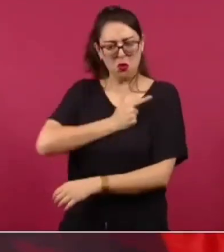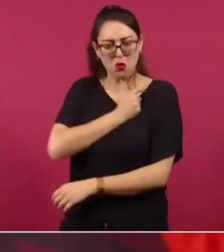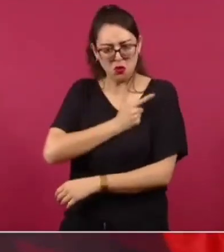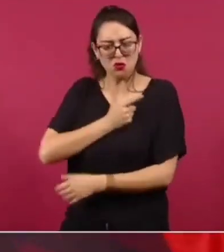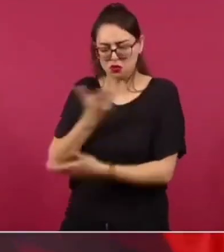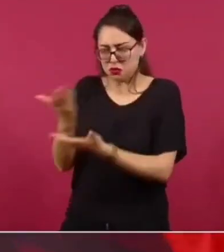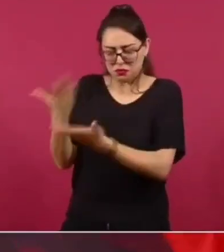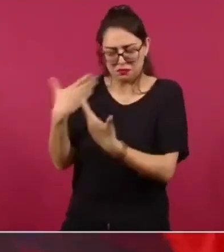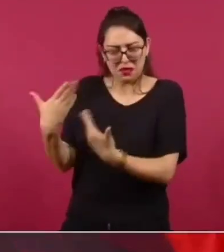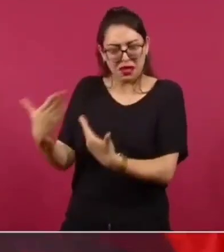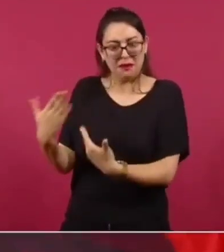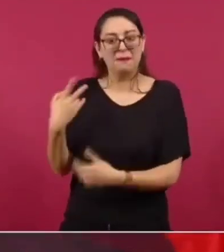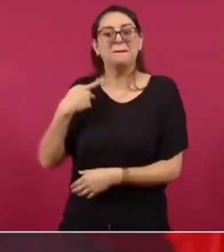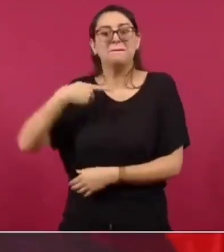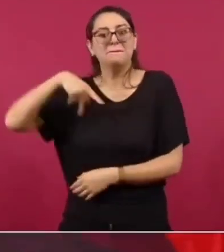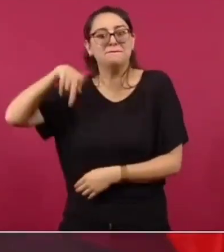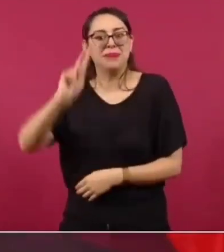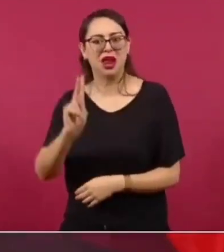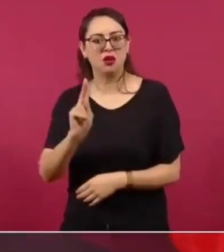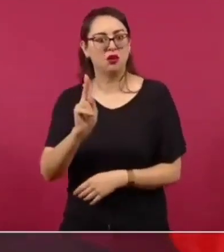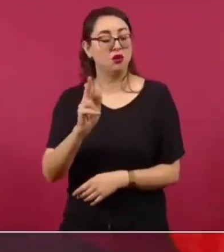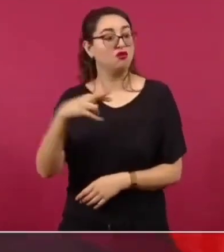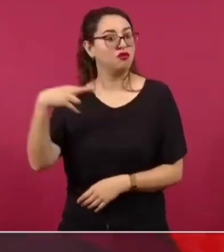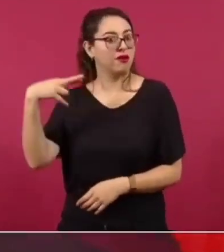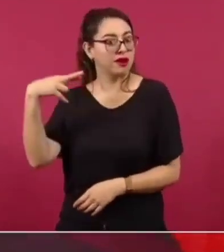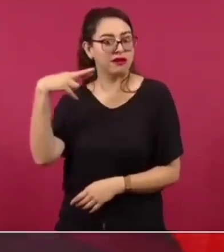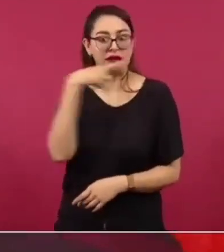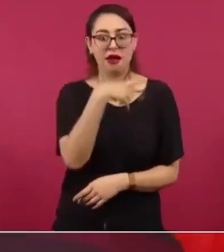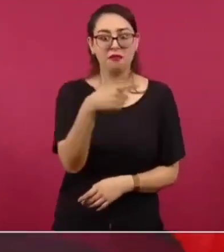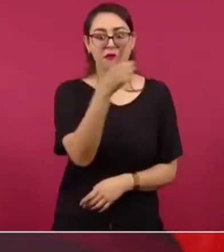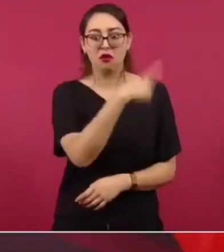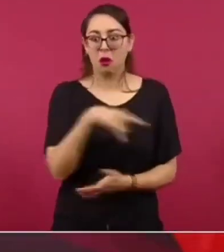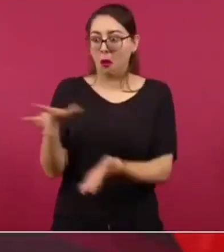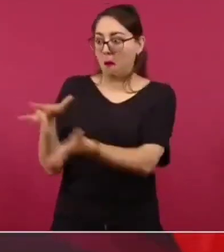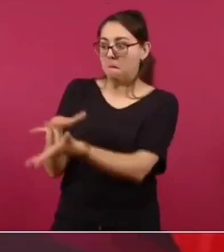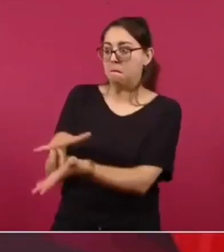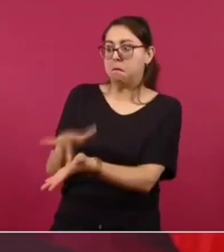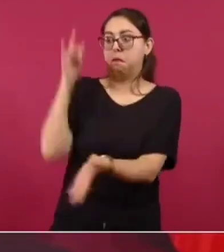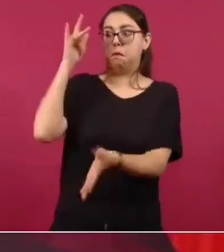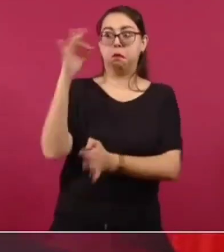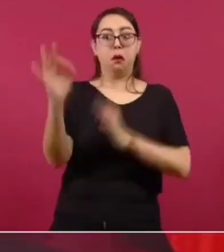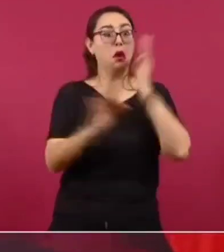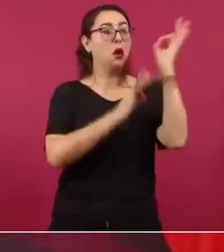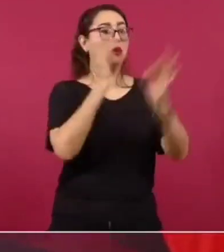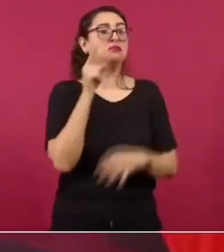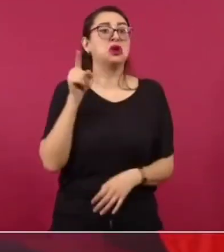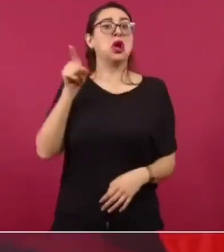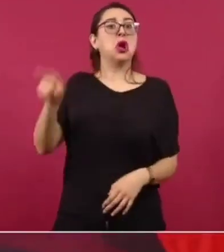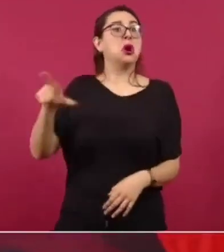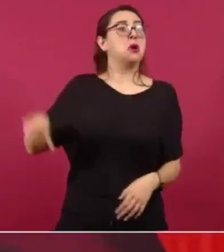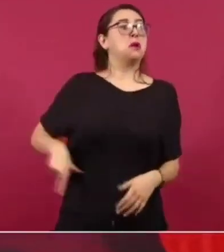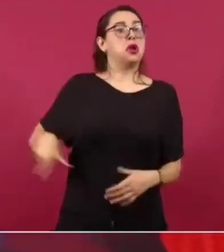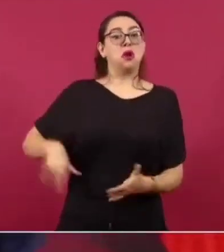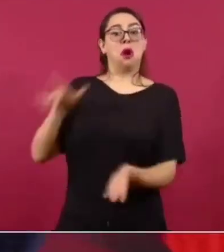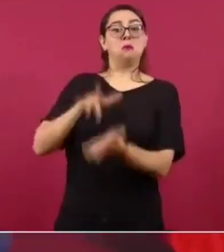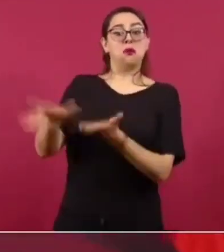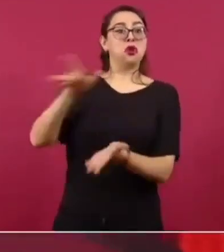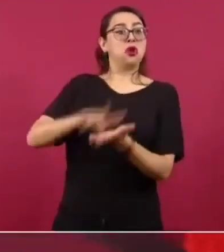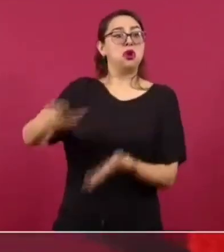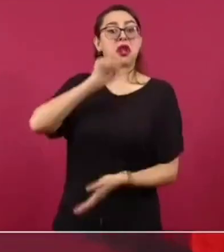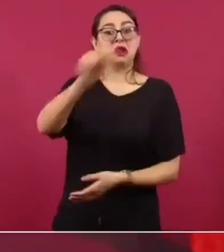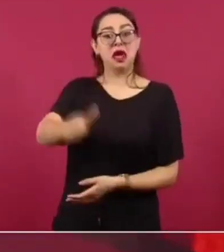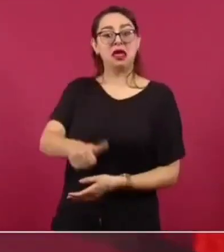y ya estaba en los medios de que se habían costeado ellas su viaje y